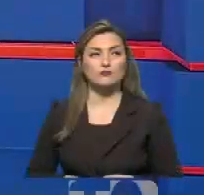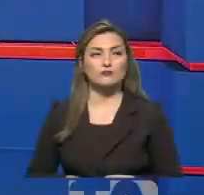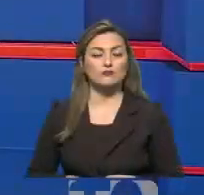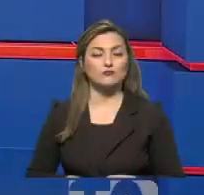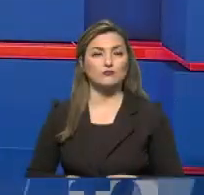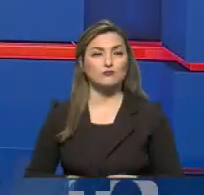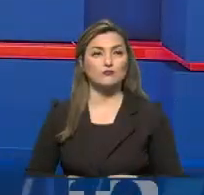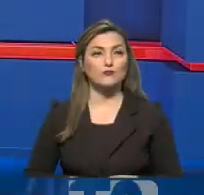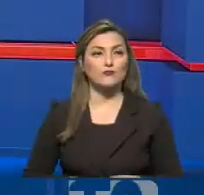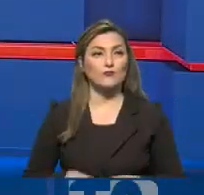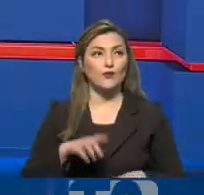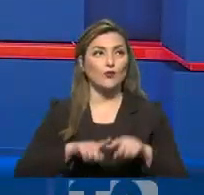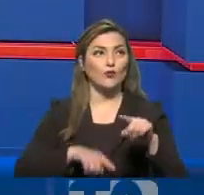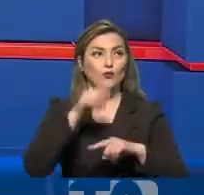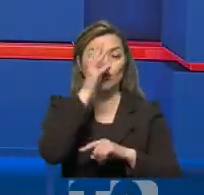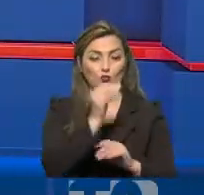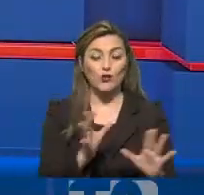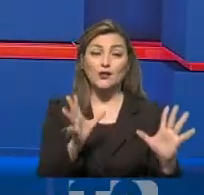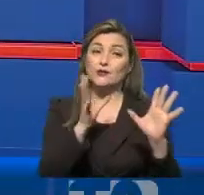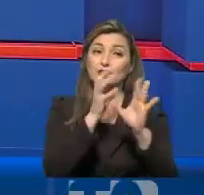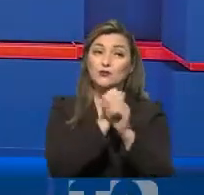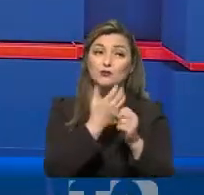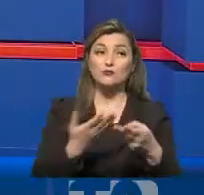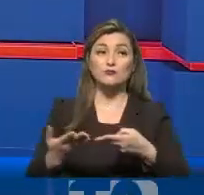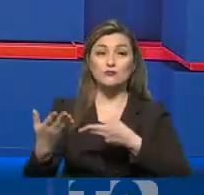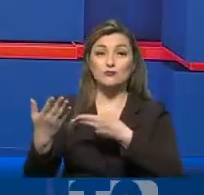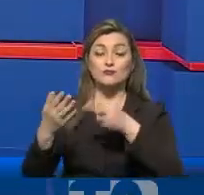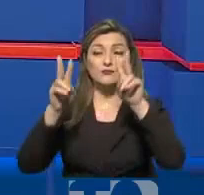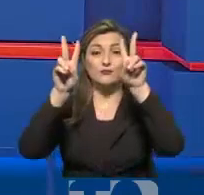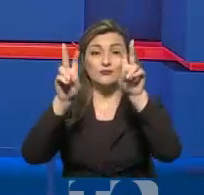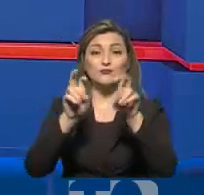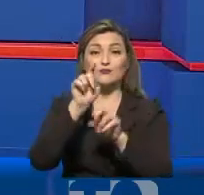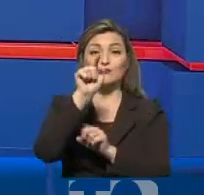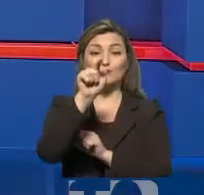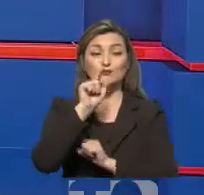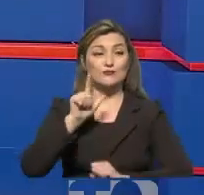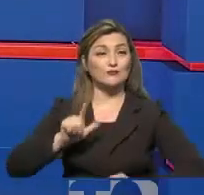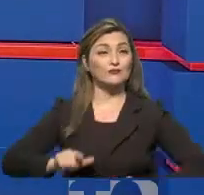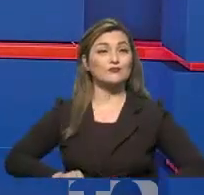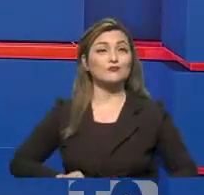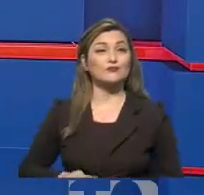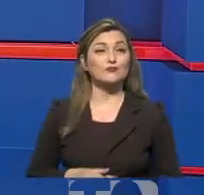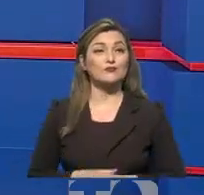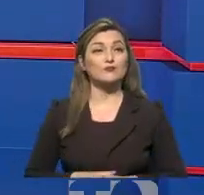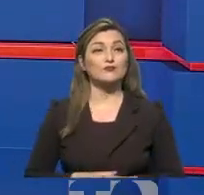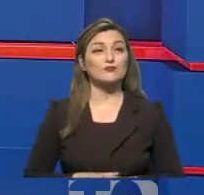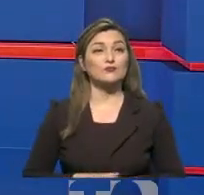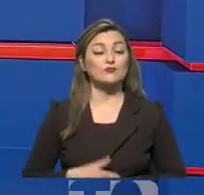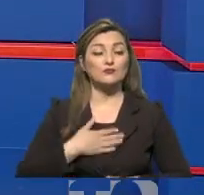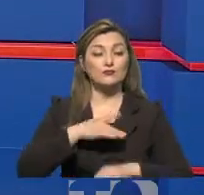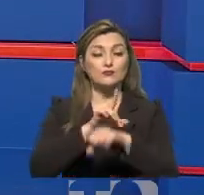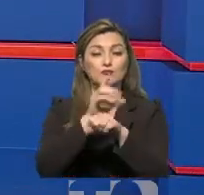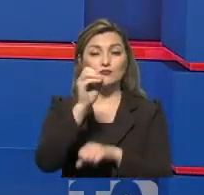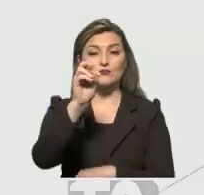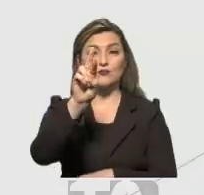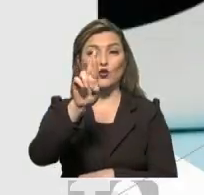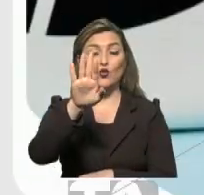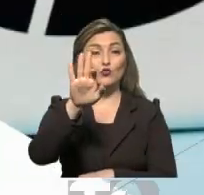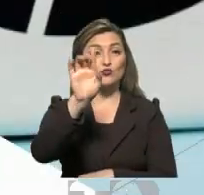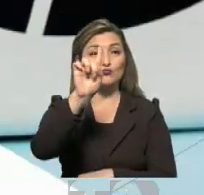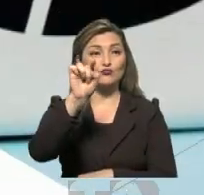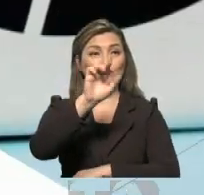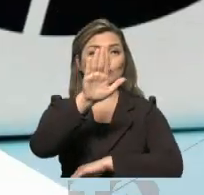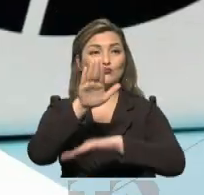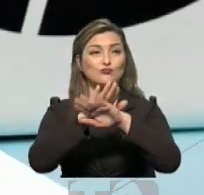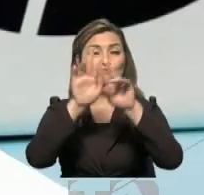Hola amigos, buenas noches, bienvenidos nuevamente a su segmento por tu salud. Soy el doctor Esteban Ortiz y hoy vamos a hablar sobre un fármaco que ha hecho noticia las semanas anteriores.